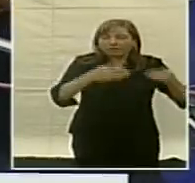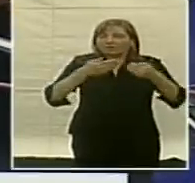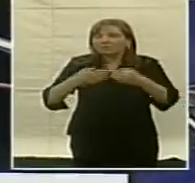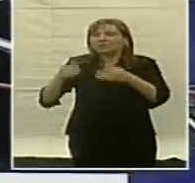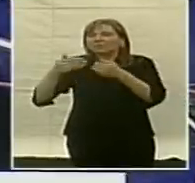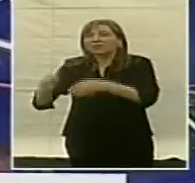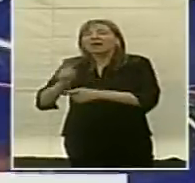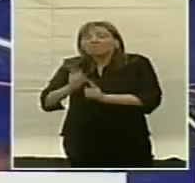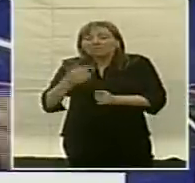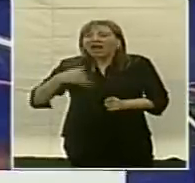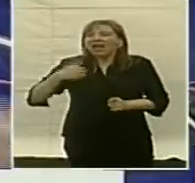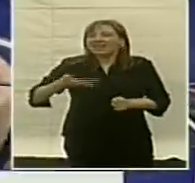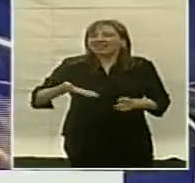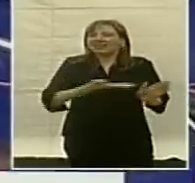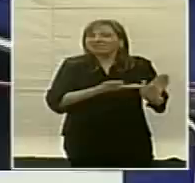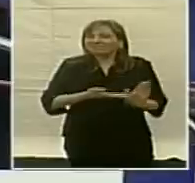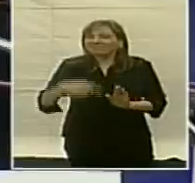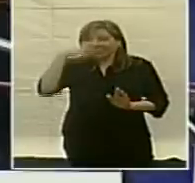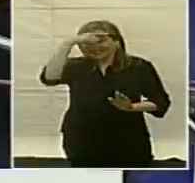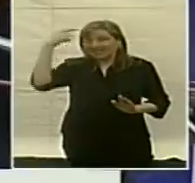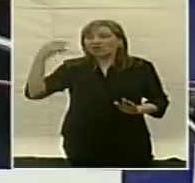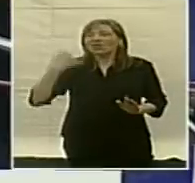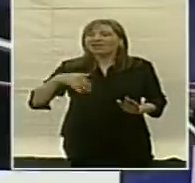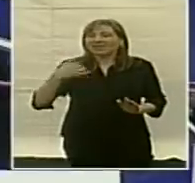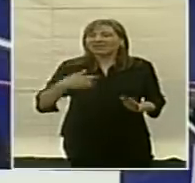Argentina, que cuenta de más,